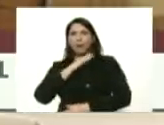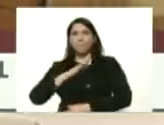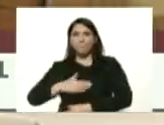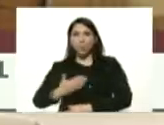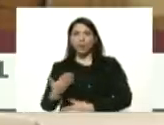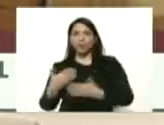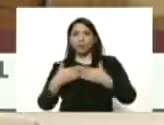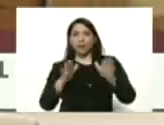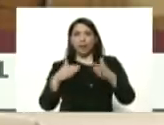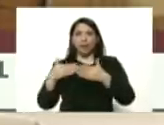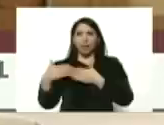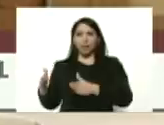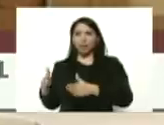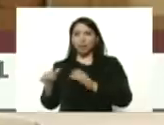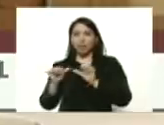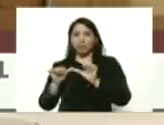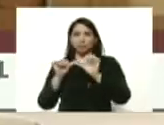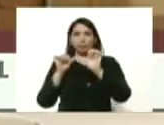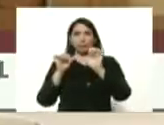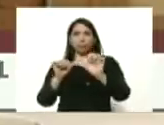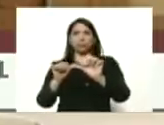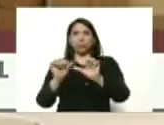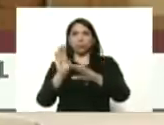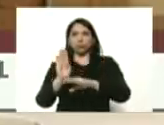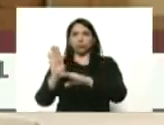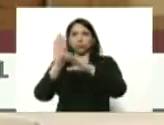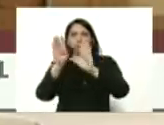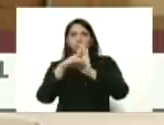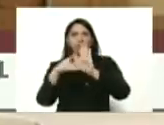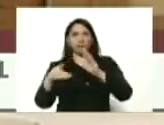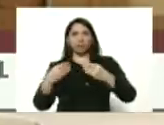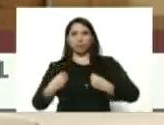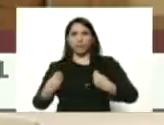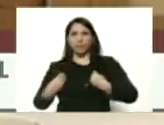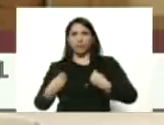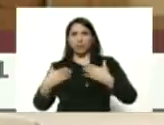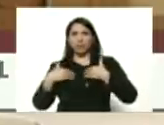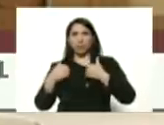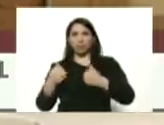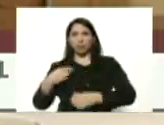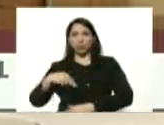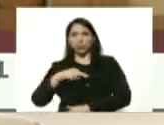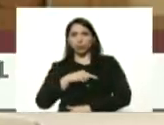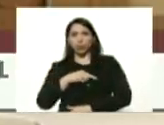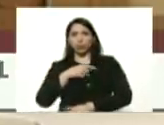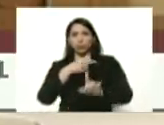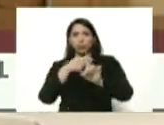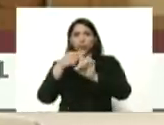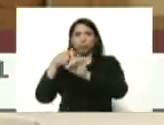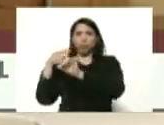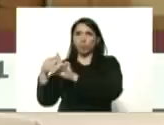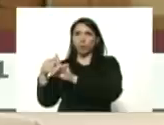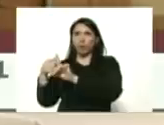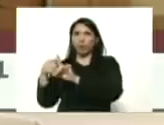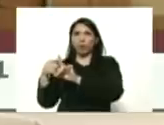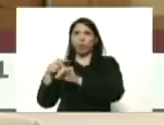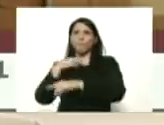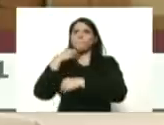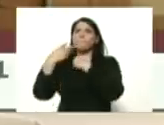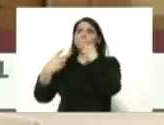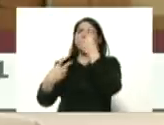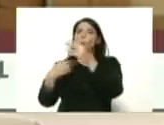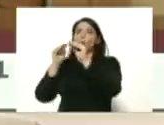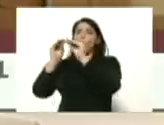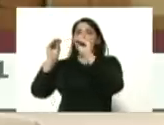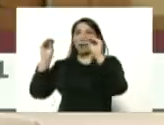garantizar y preservar la protección del derecho a la vida y a la salud nosotros nos sumamos a su voz de alerta y